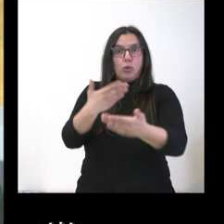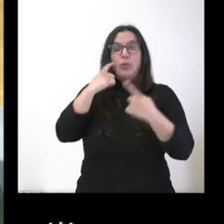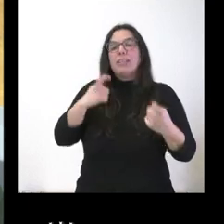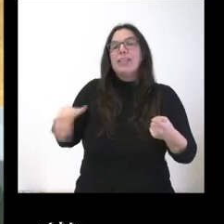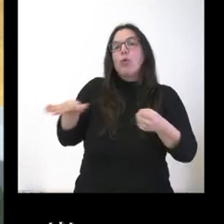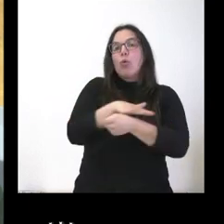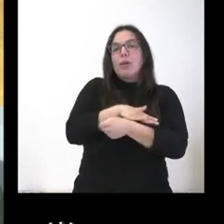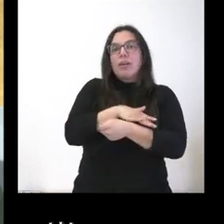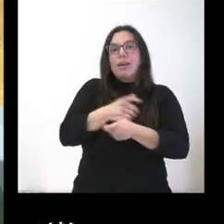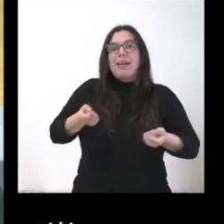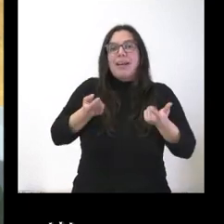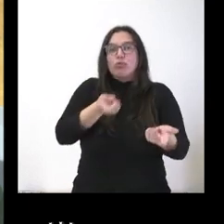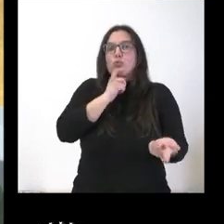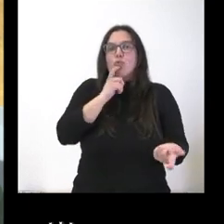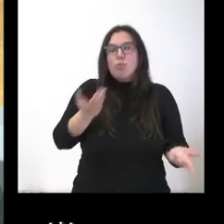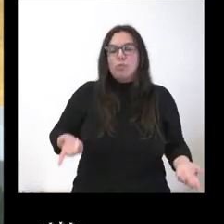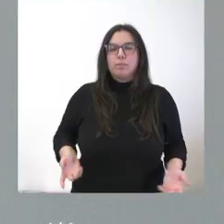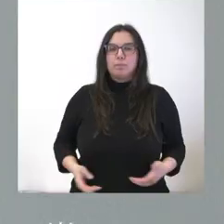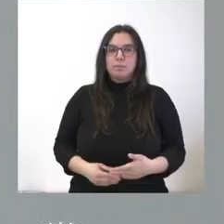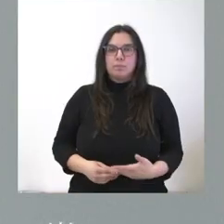el gasto que se vaya generando.